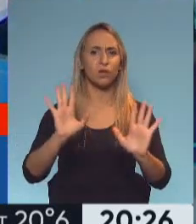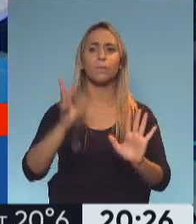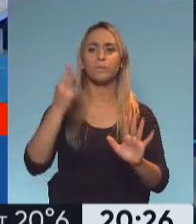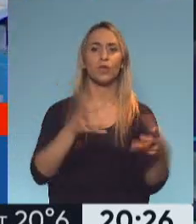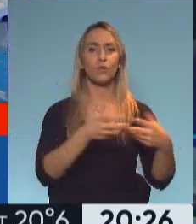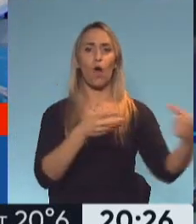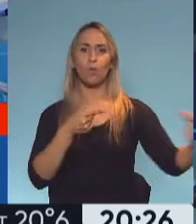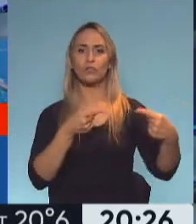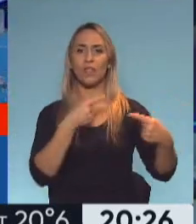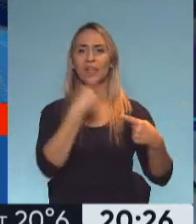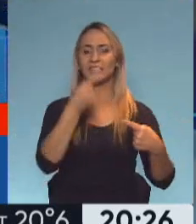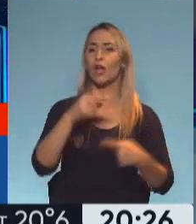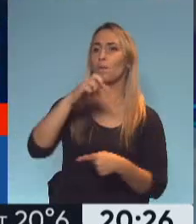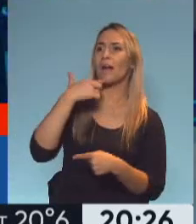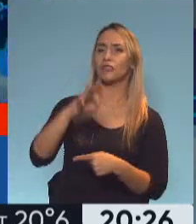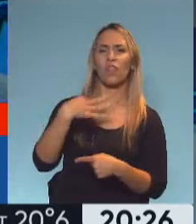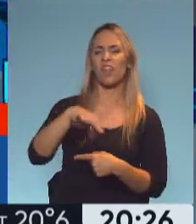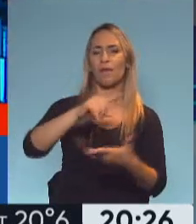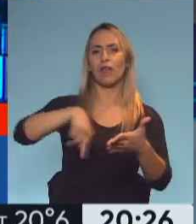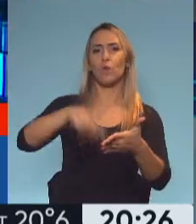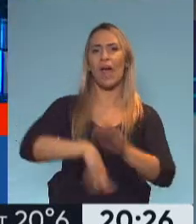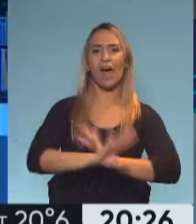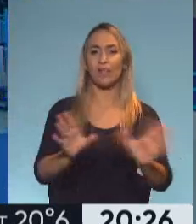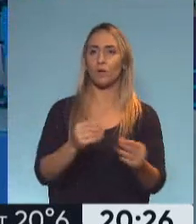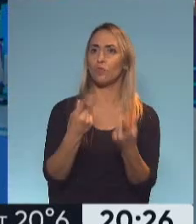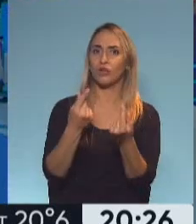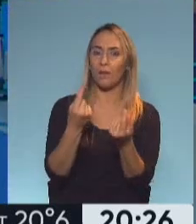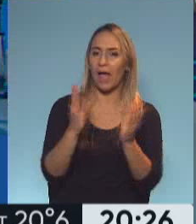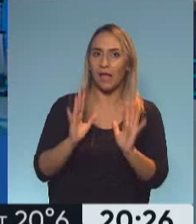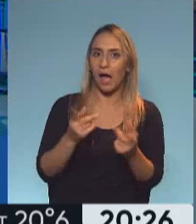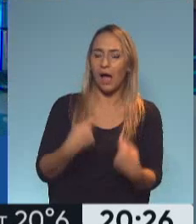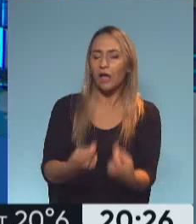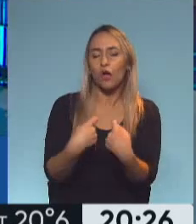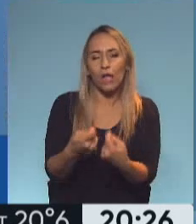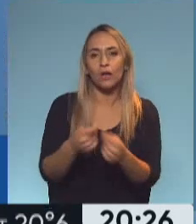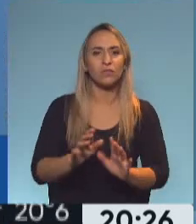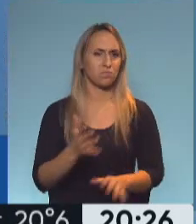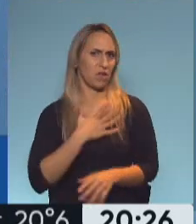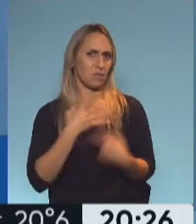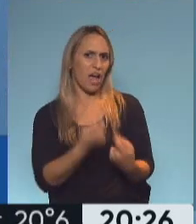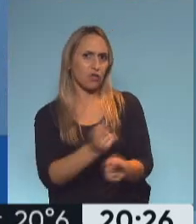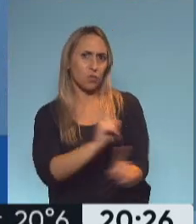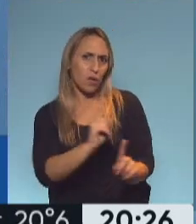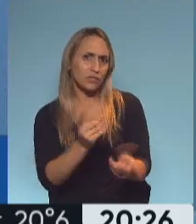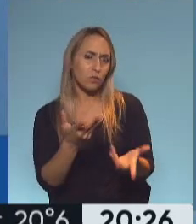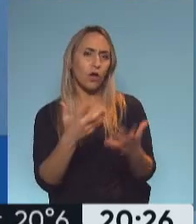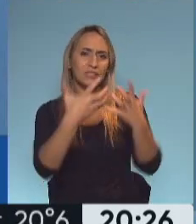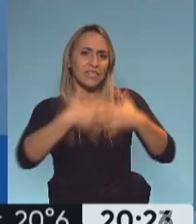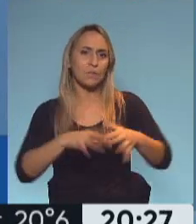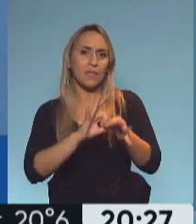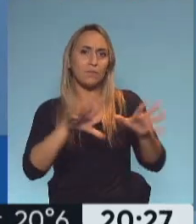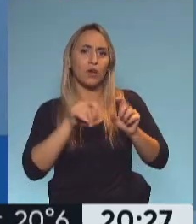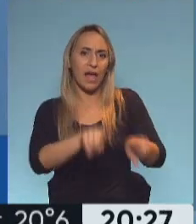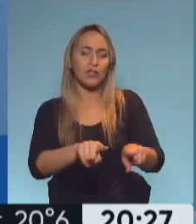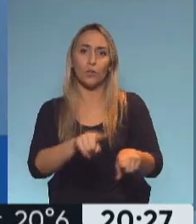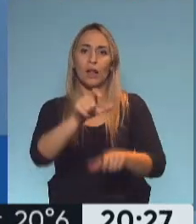tenían que derogar las PASO porque se gastaba mucho dinero. Bueno, para mí no es un gasto, es una inversión en un sistema democrático que asegura la pluralidad de las voces y la